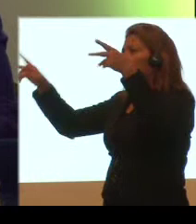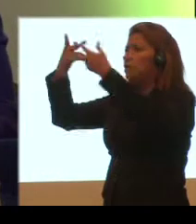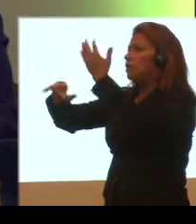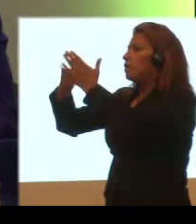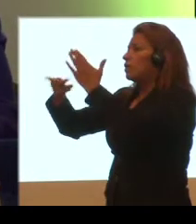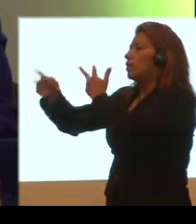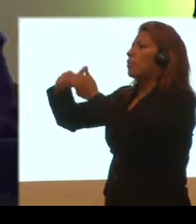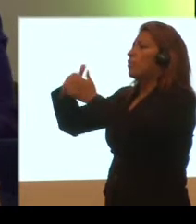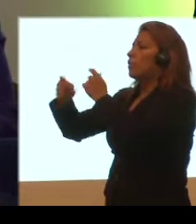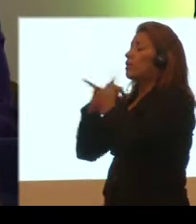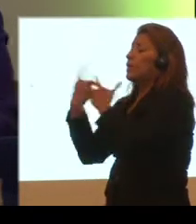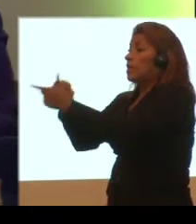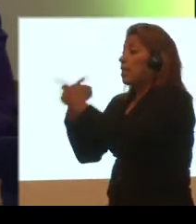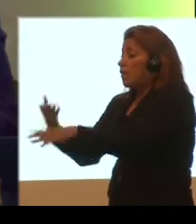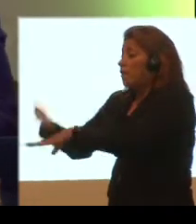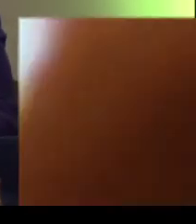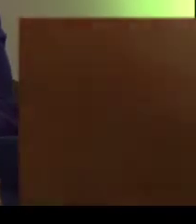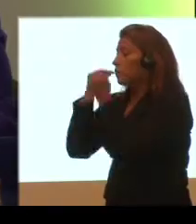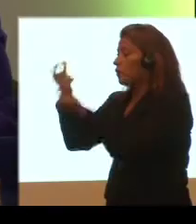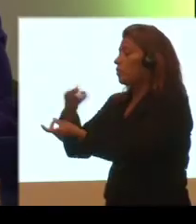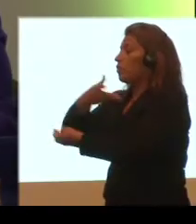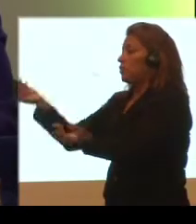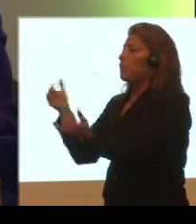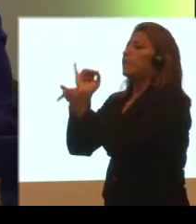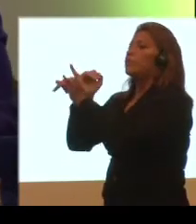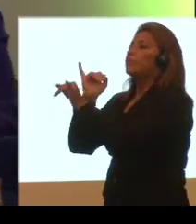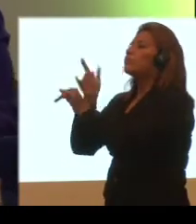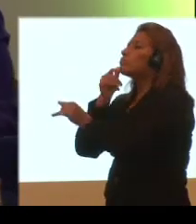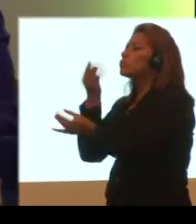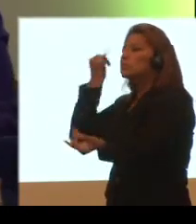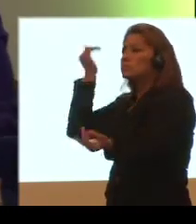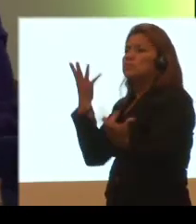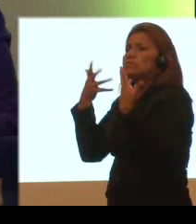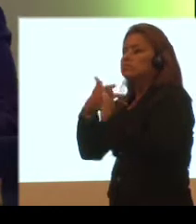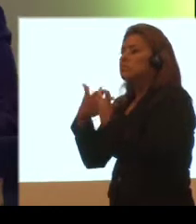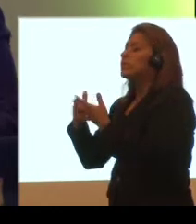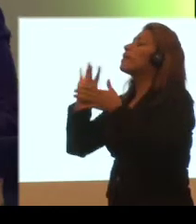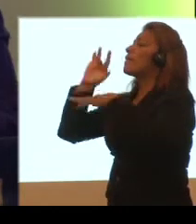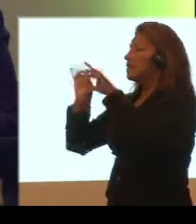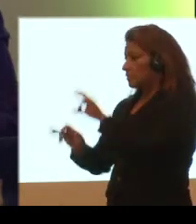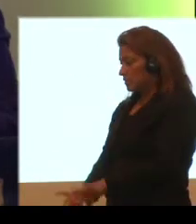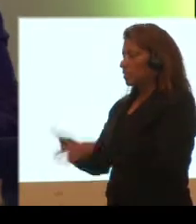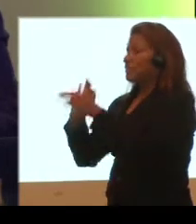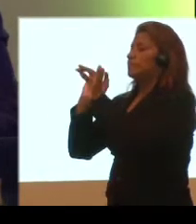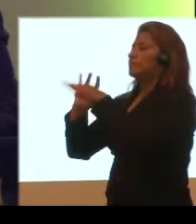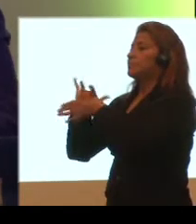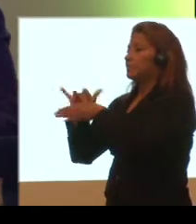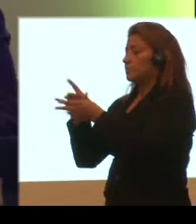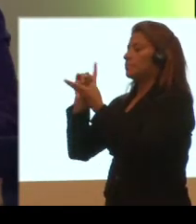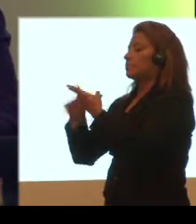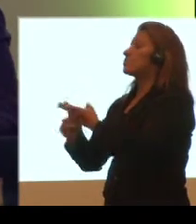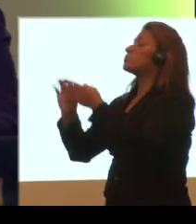funcionamiento de los sistemas de alerta temprana. Los institutos se articulan con la Secretaría de Gestión de Riesgos y con el